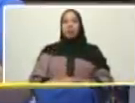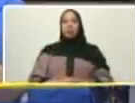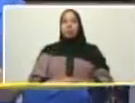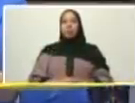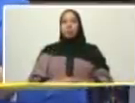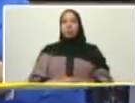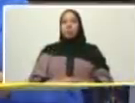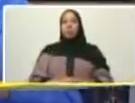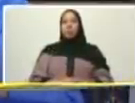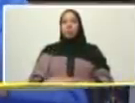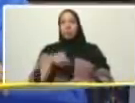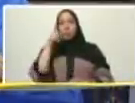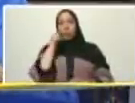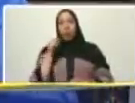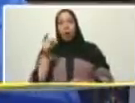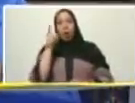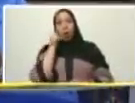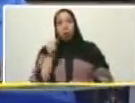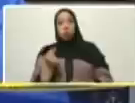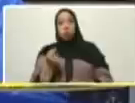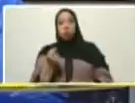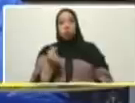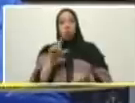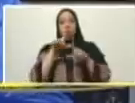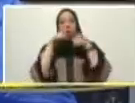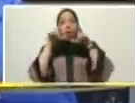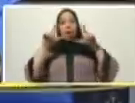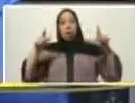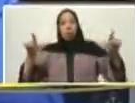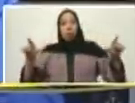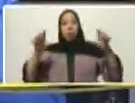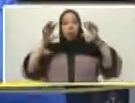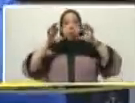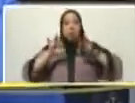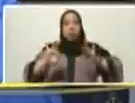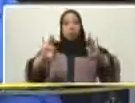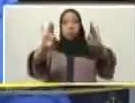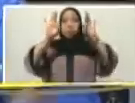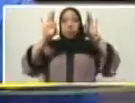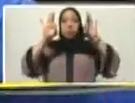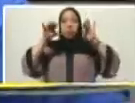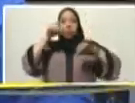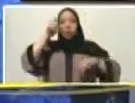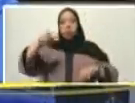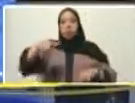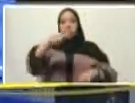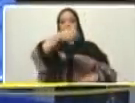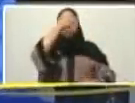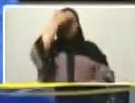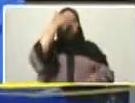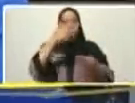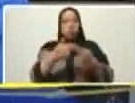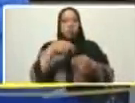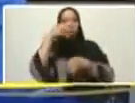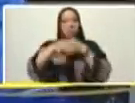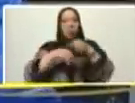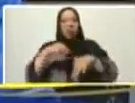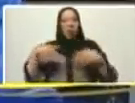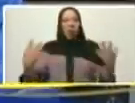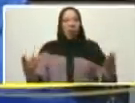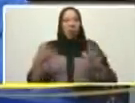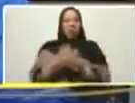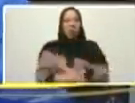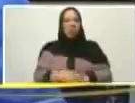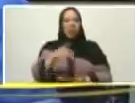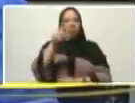explicarlo no se acostumbren a hablar el lenguaje de los especialistas que nos aleja del pueblo señor ministro explique esto si